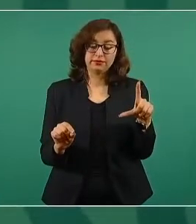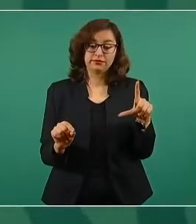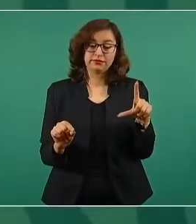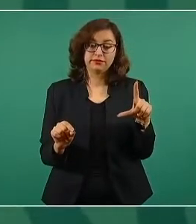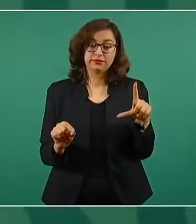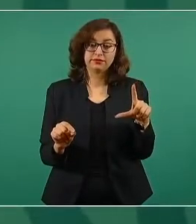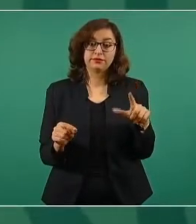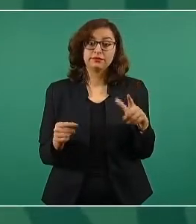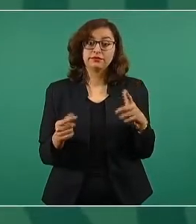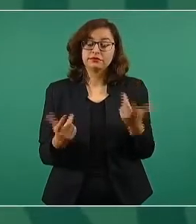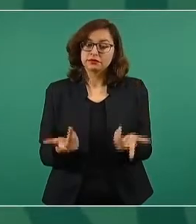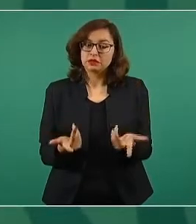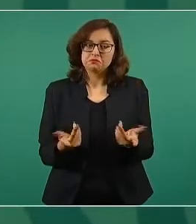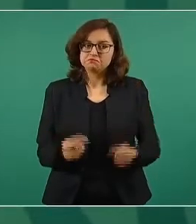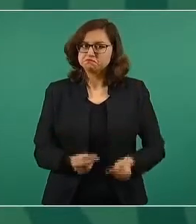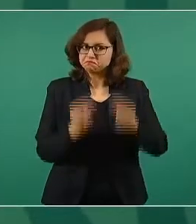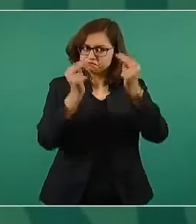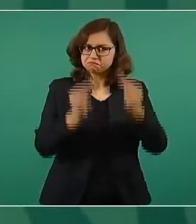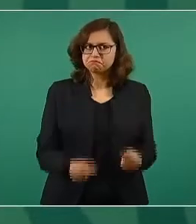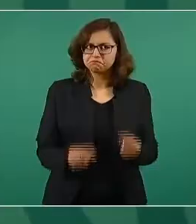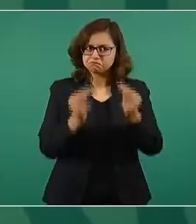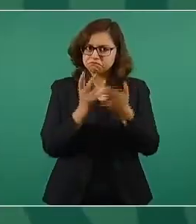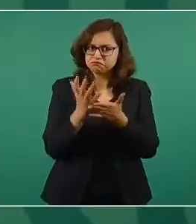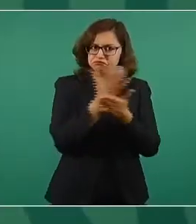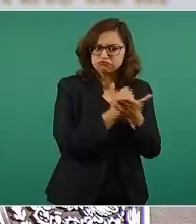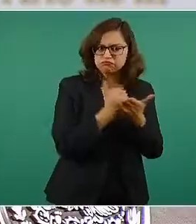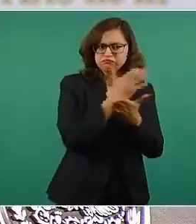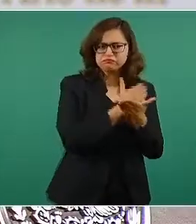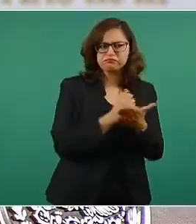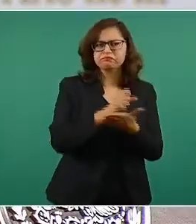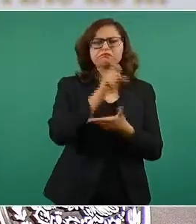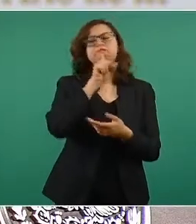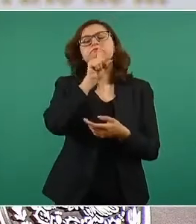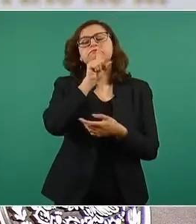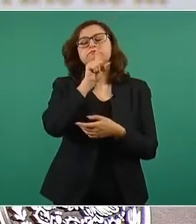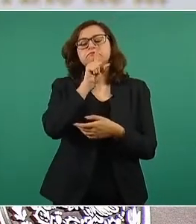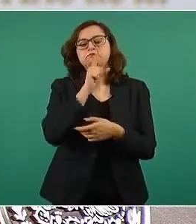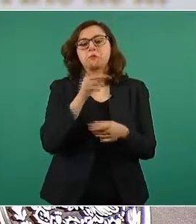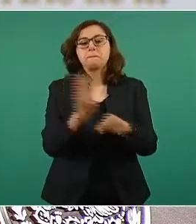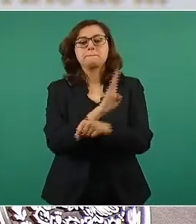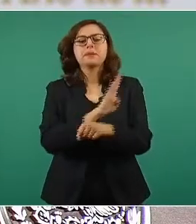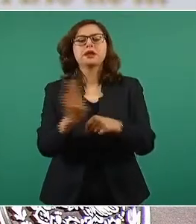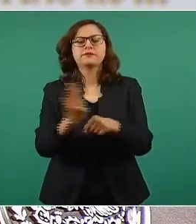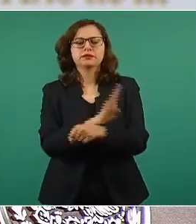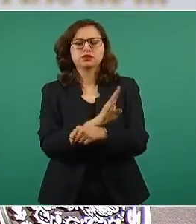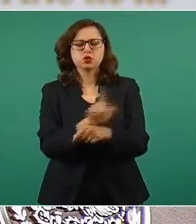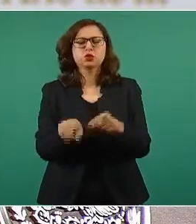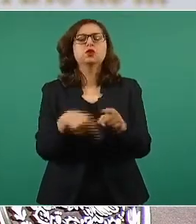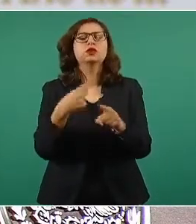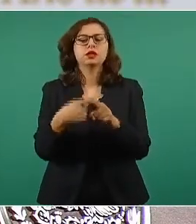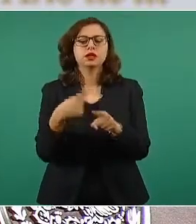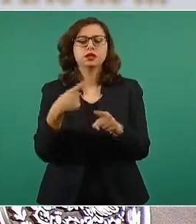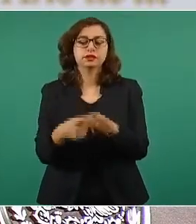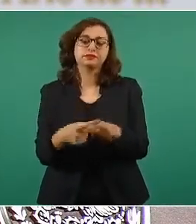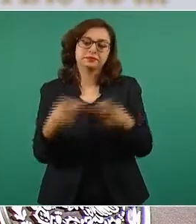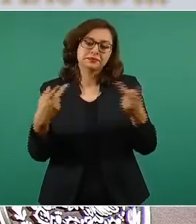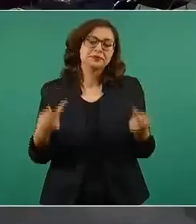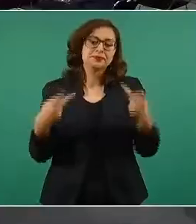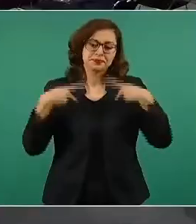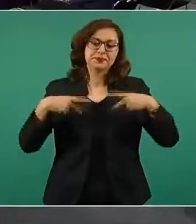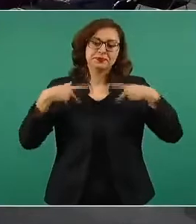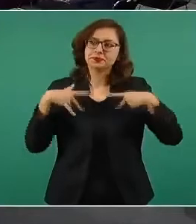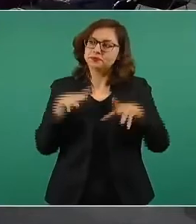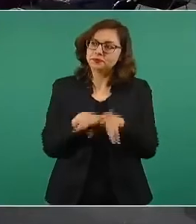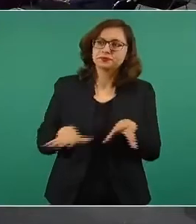sin fines de lucro, ¿quién se beneficiaría? Pues el consumidor